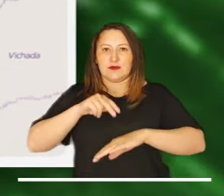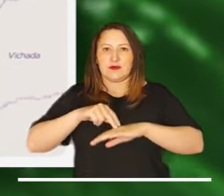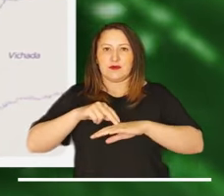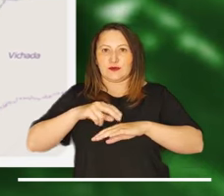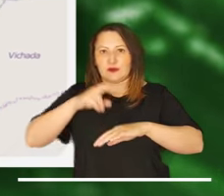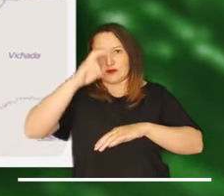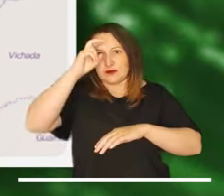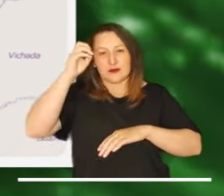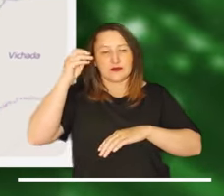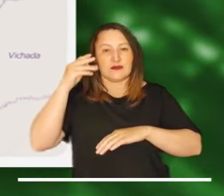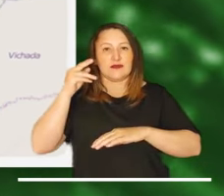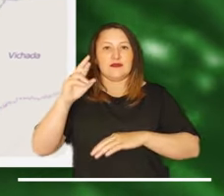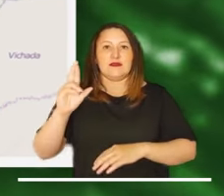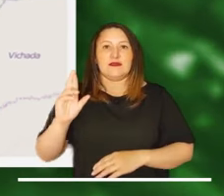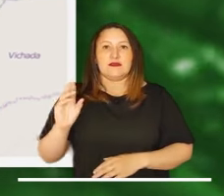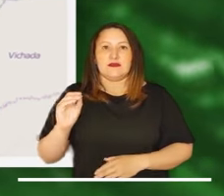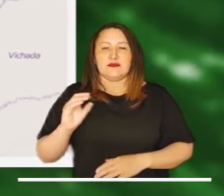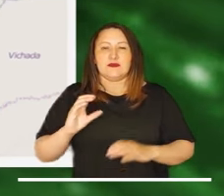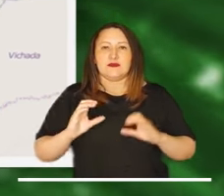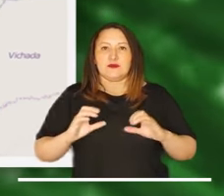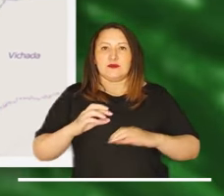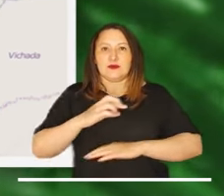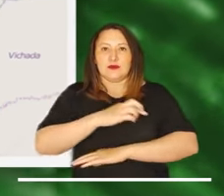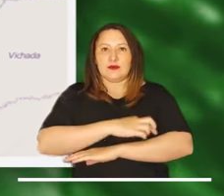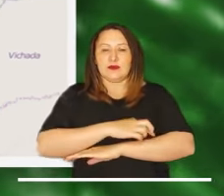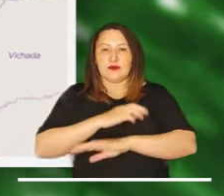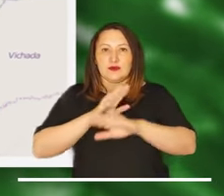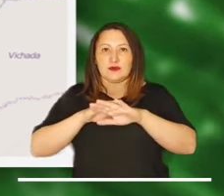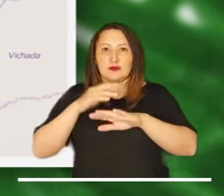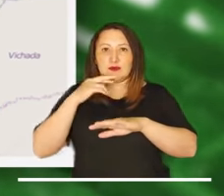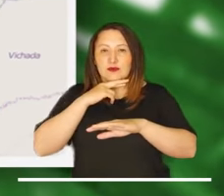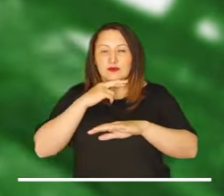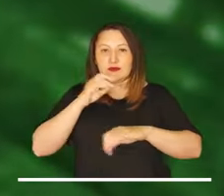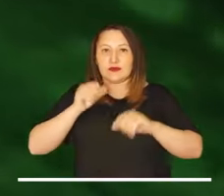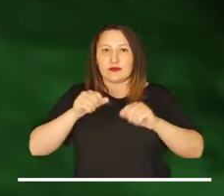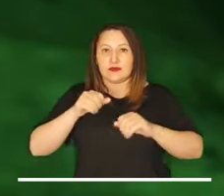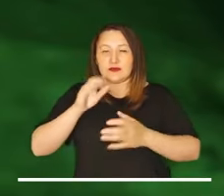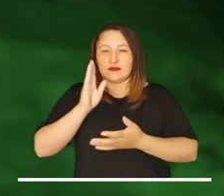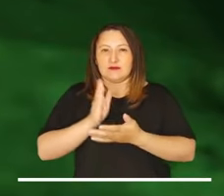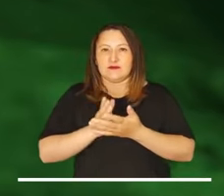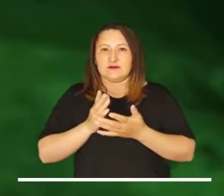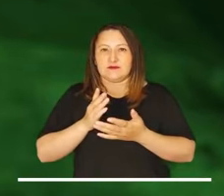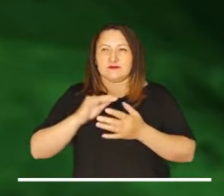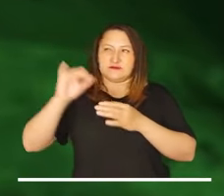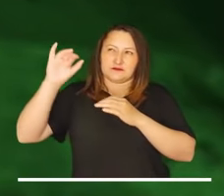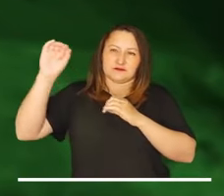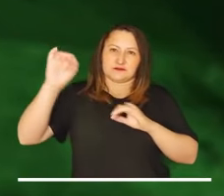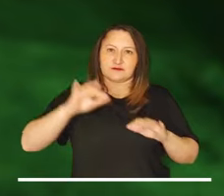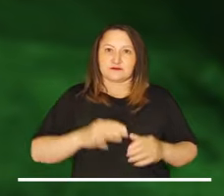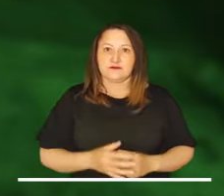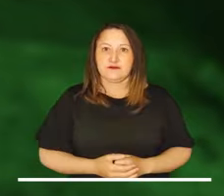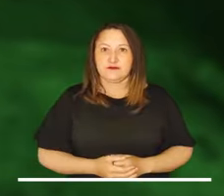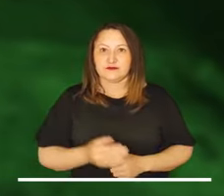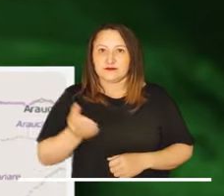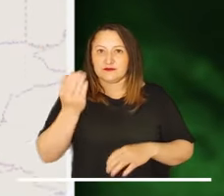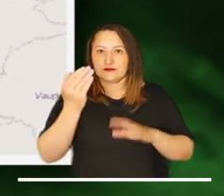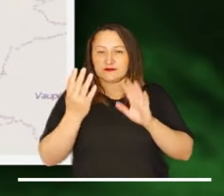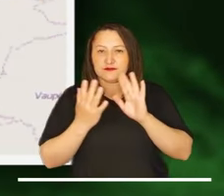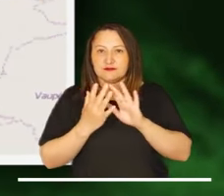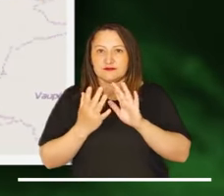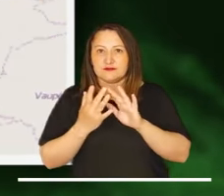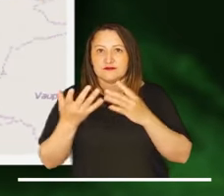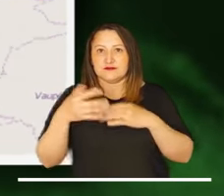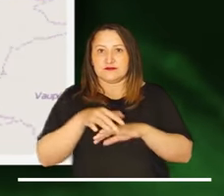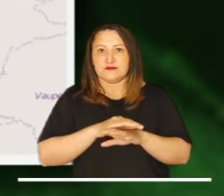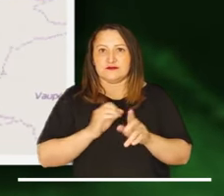probabilidad de incendios. En Cauca, Nariño, Norte de Santander, Rizaralda, Caquetá y Putumayo, se